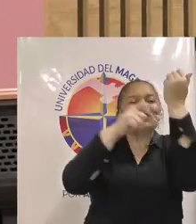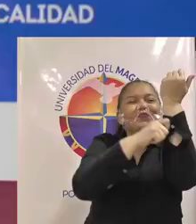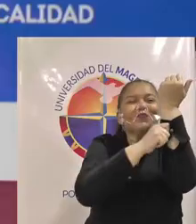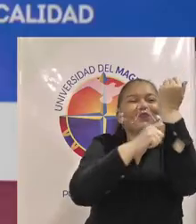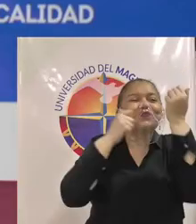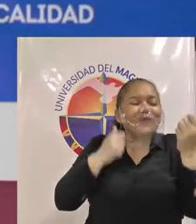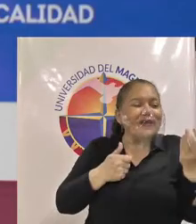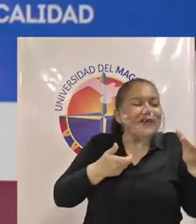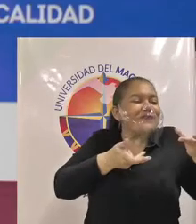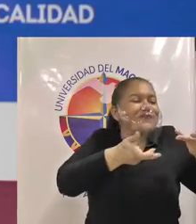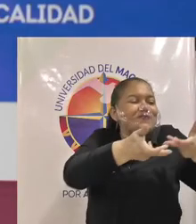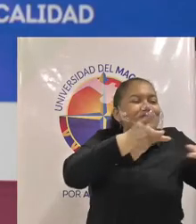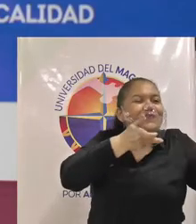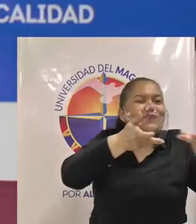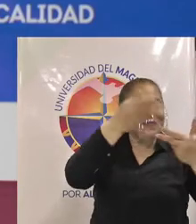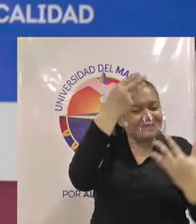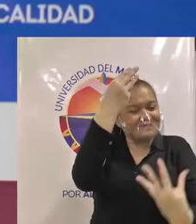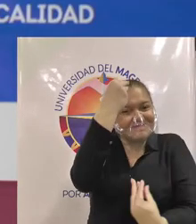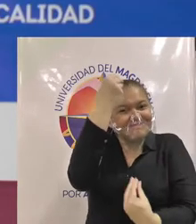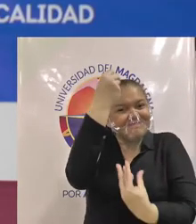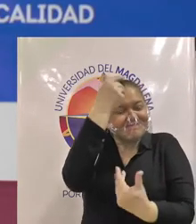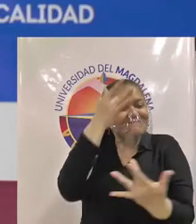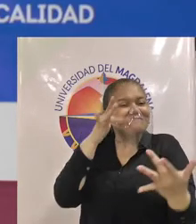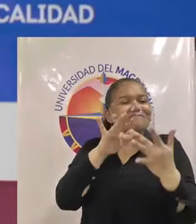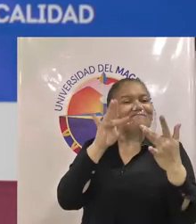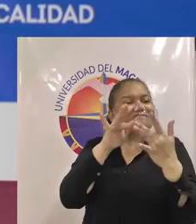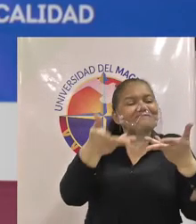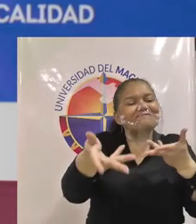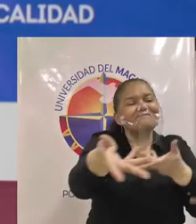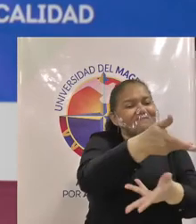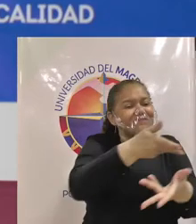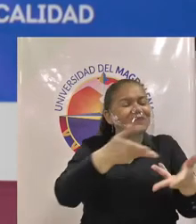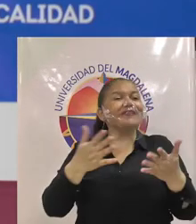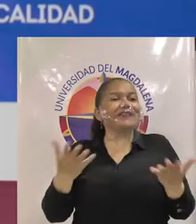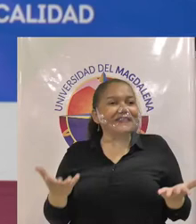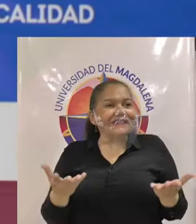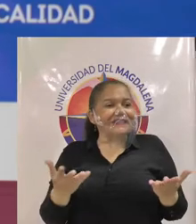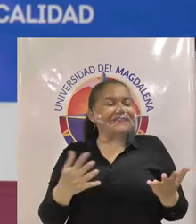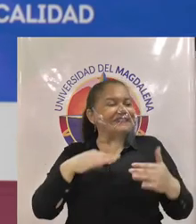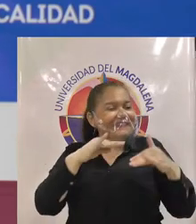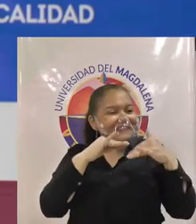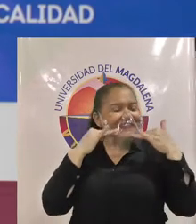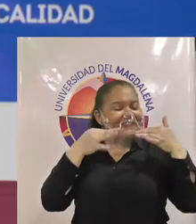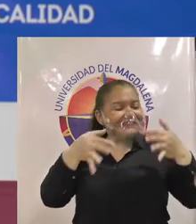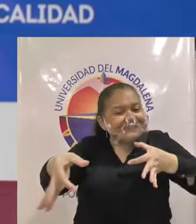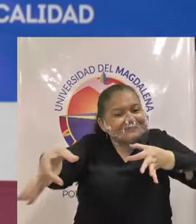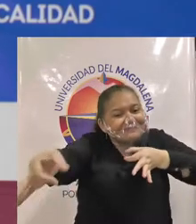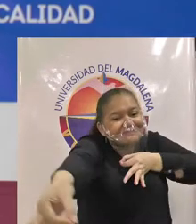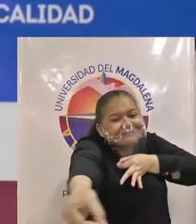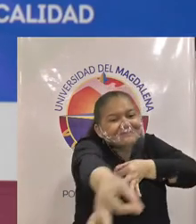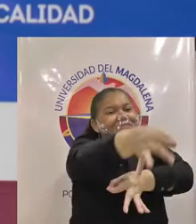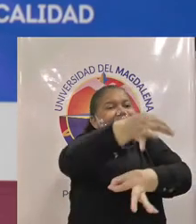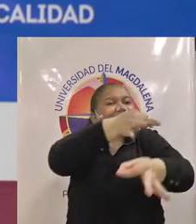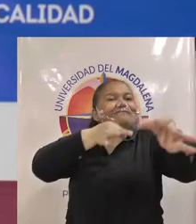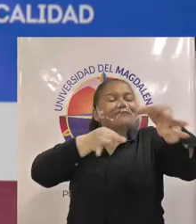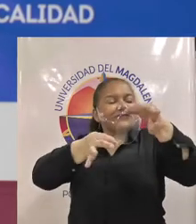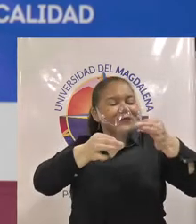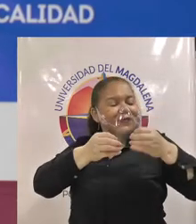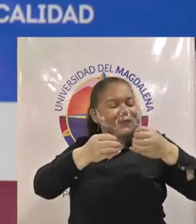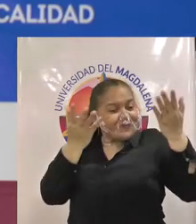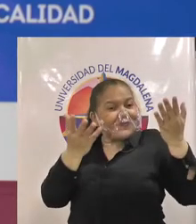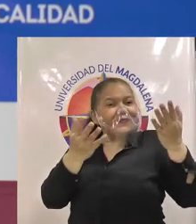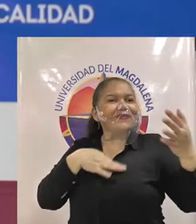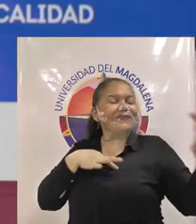el trato entre nosotros el permitir la empatía como permitir abrir esos vínculos humanos